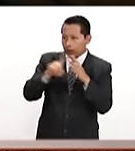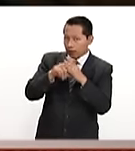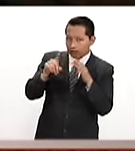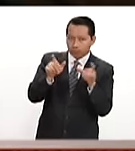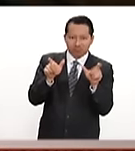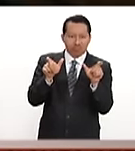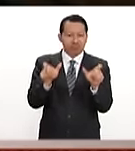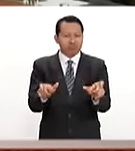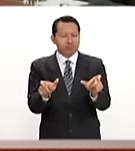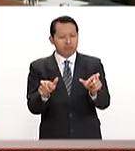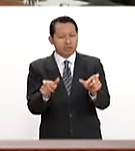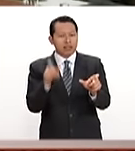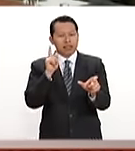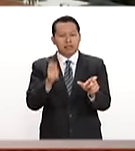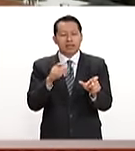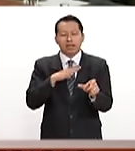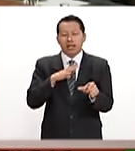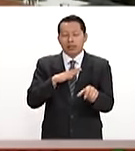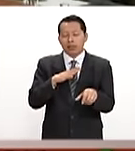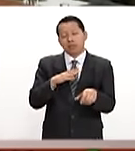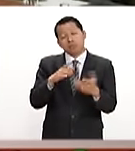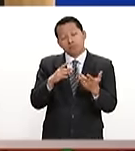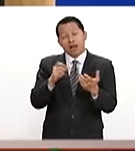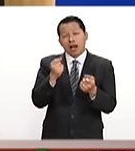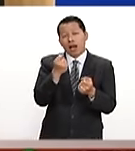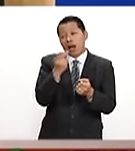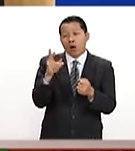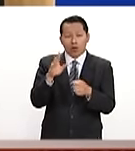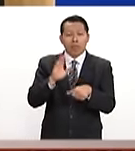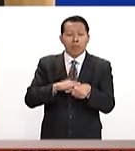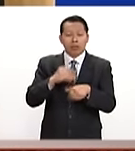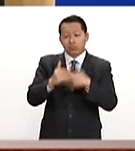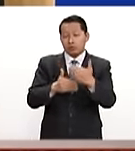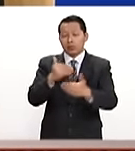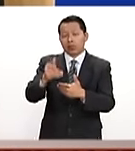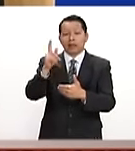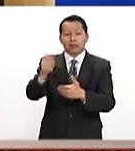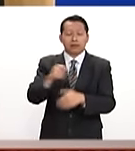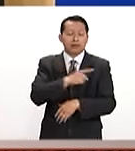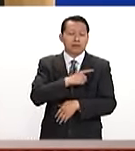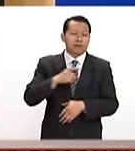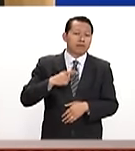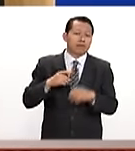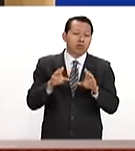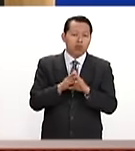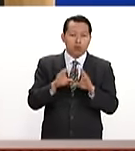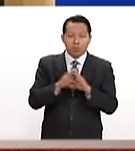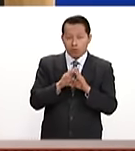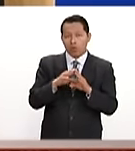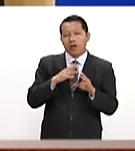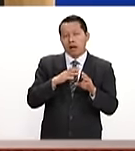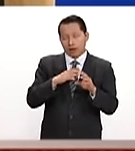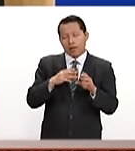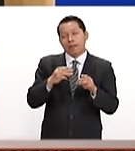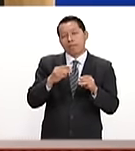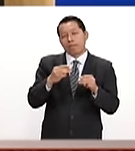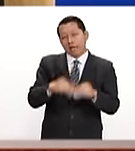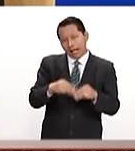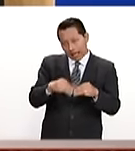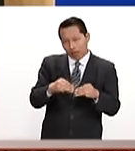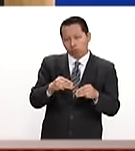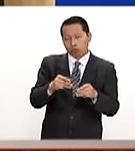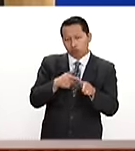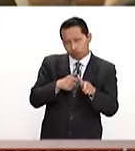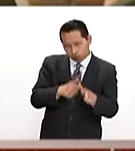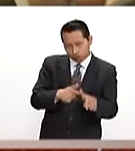Evidentemente, las posiciones más progresistas son que tanto se deba mantener el mercado único, pero también,